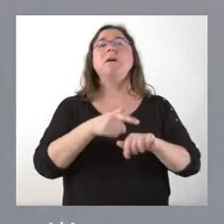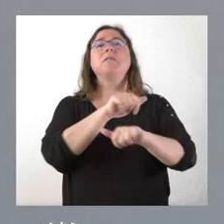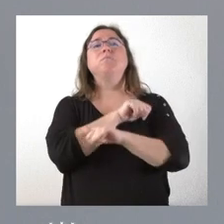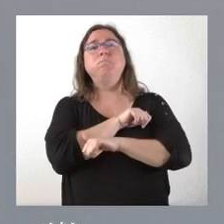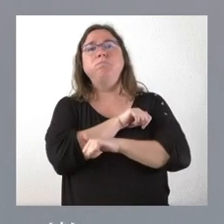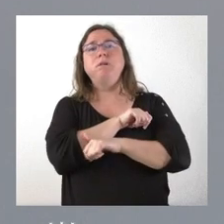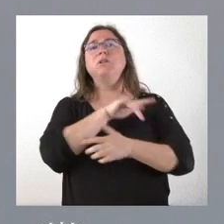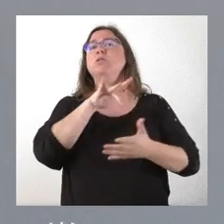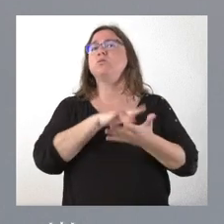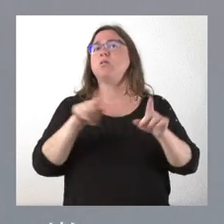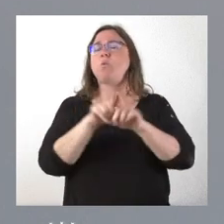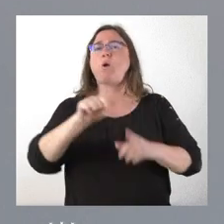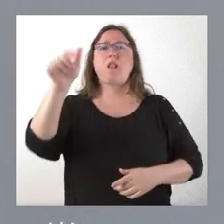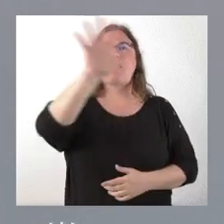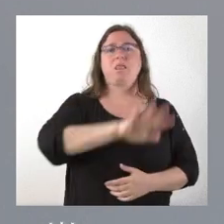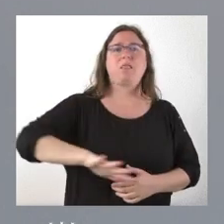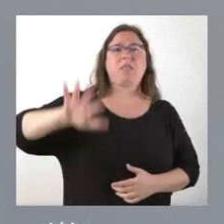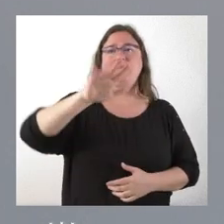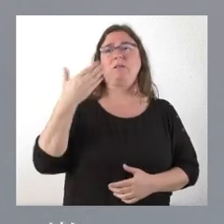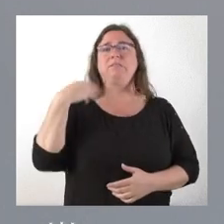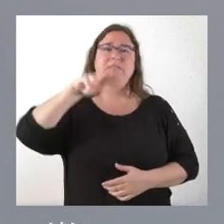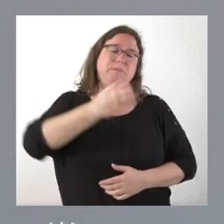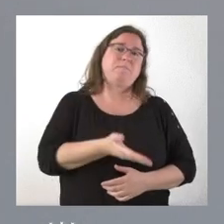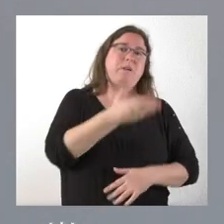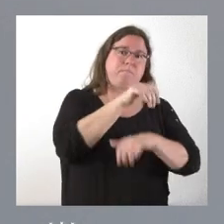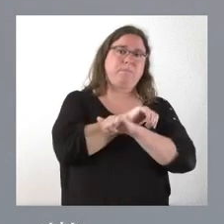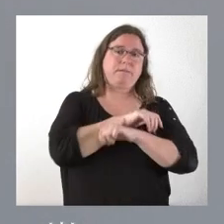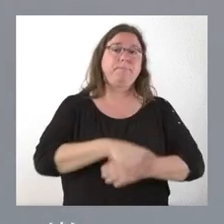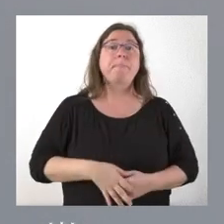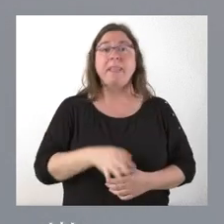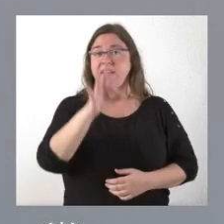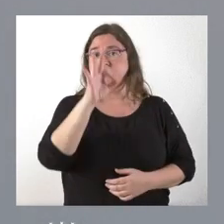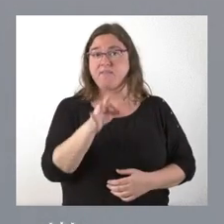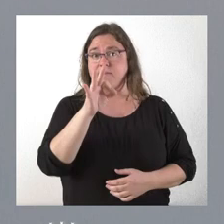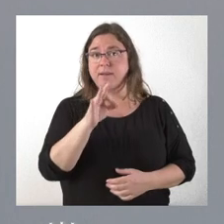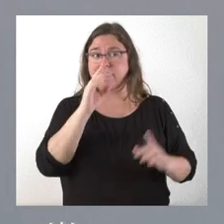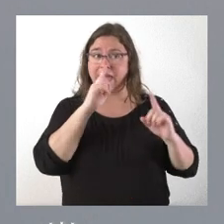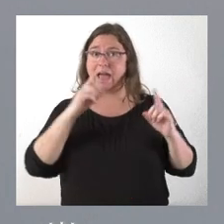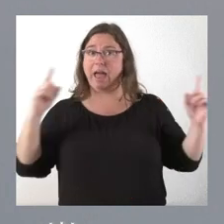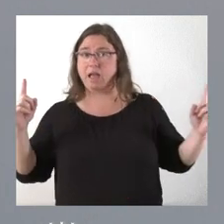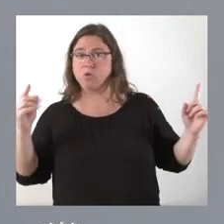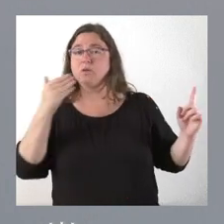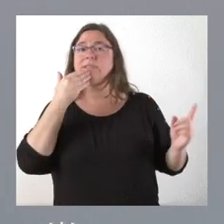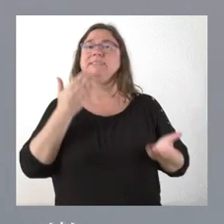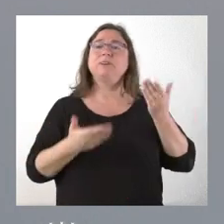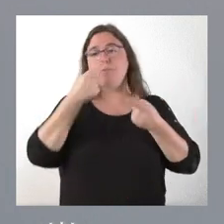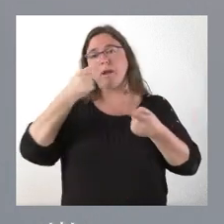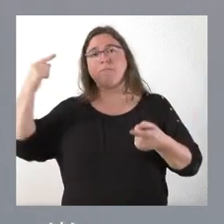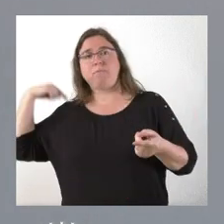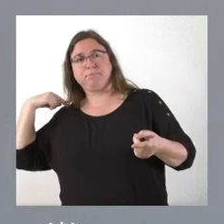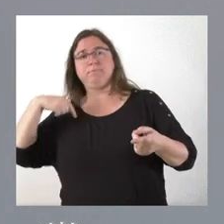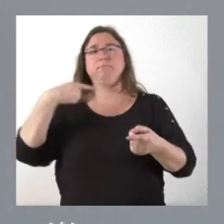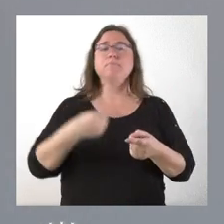creció en el conjunto nacional en el trimestre pasado. Es verdad que en lo que llevamos interanual y en la cooperativa del conjunto del último año